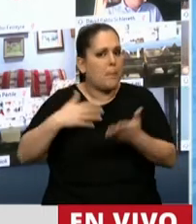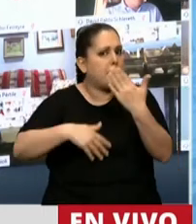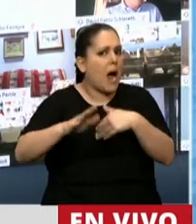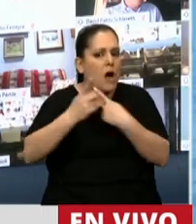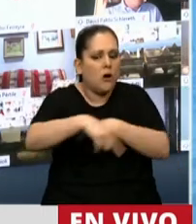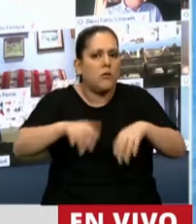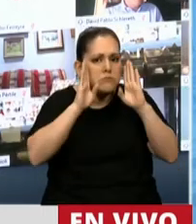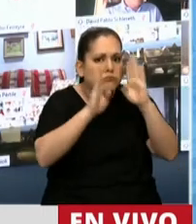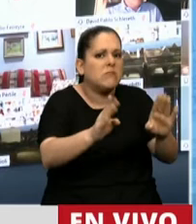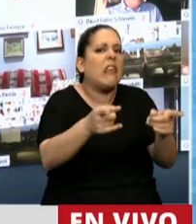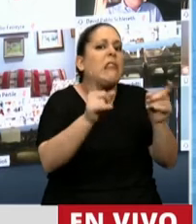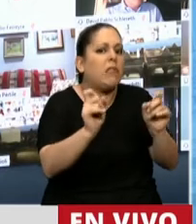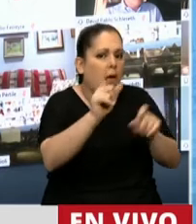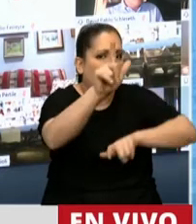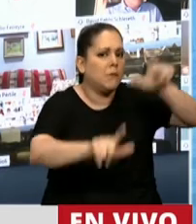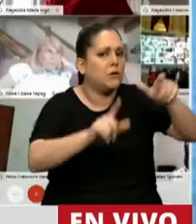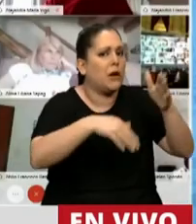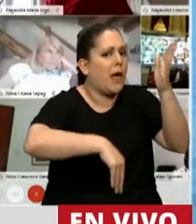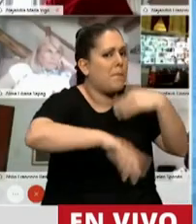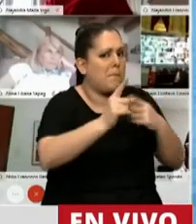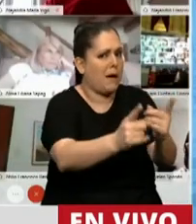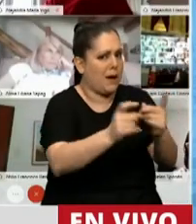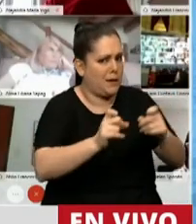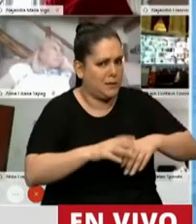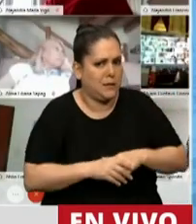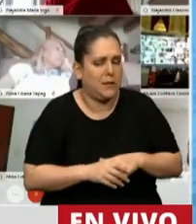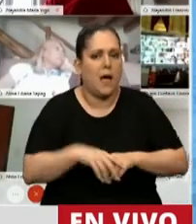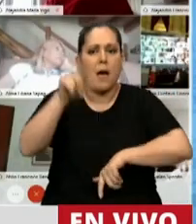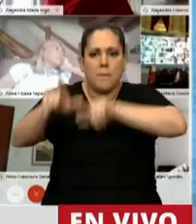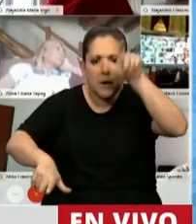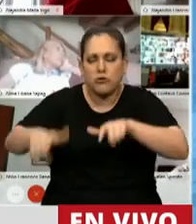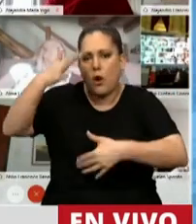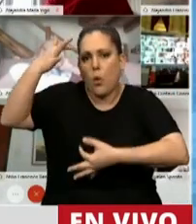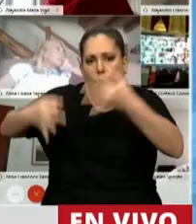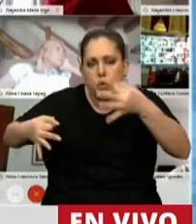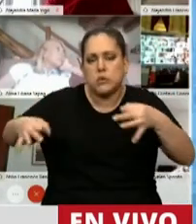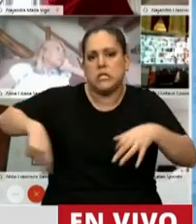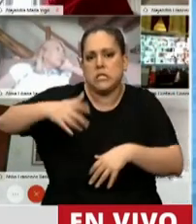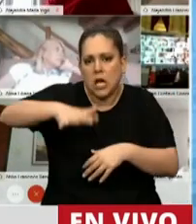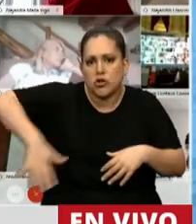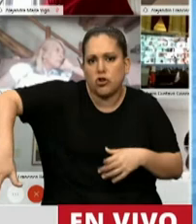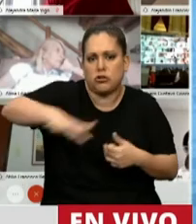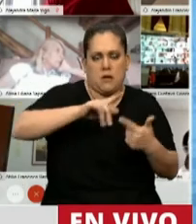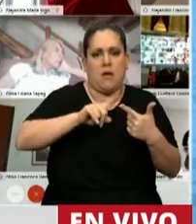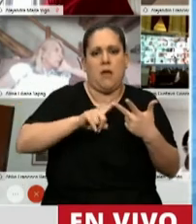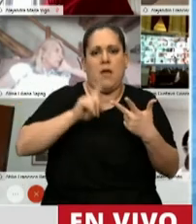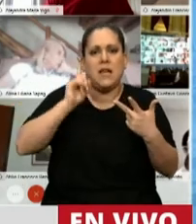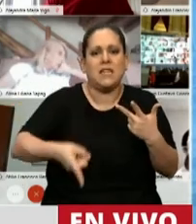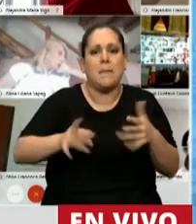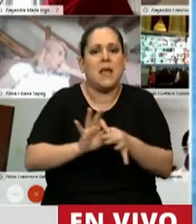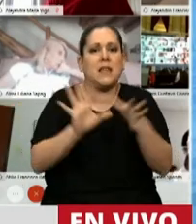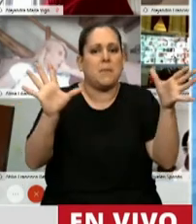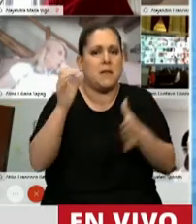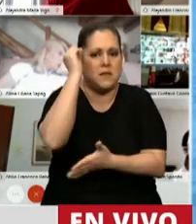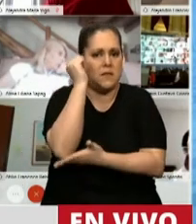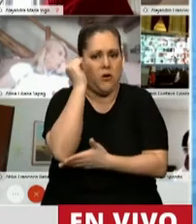los que menos tienen, tiene que ver con la justicia social, tiene que ver con la soberanía política y tiene que ver con la independencia